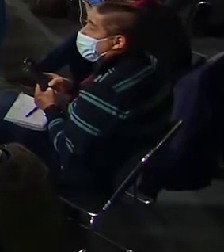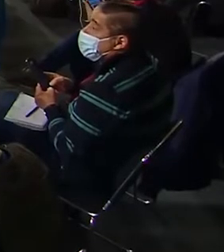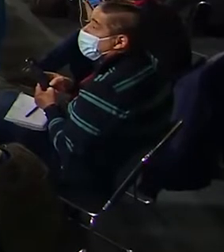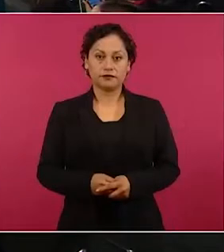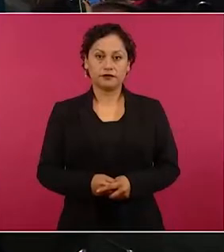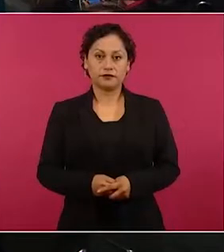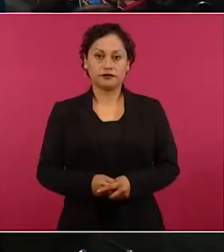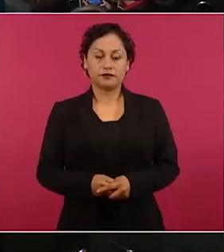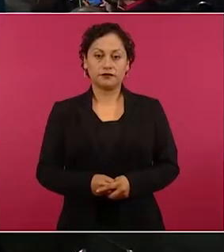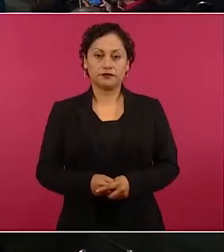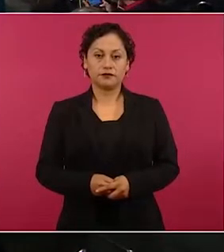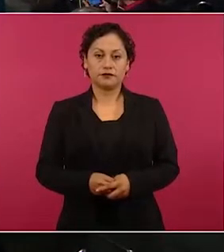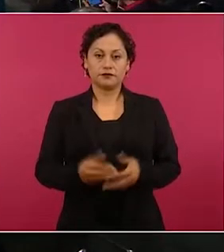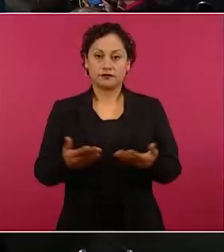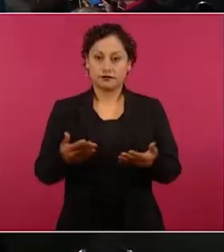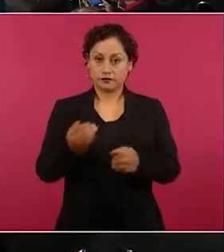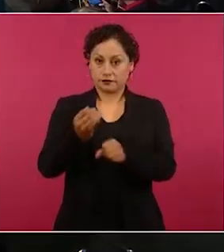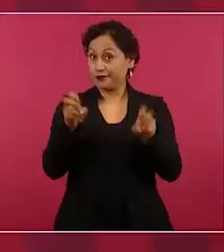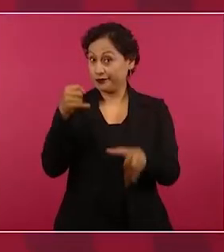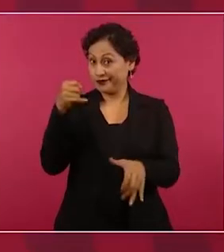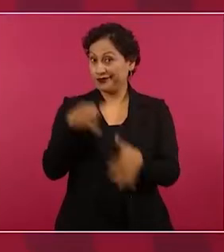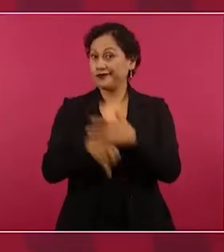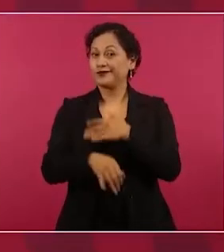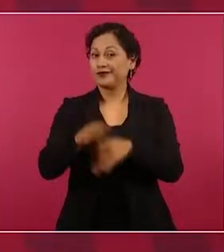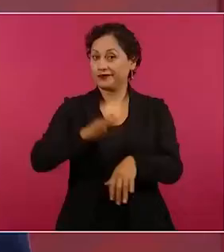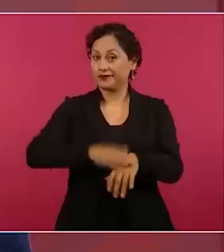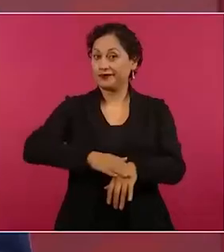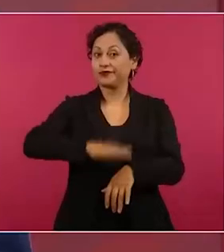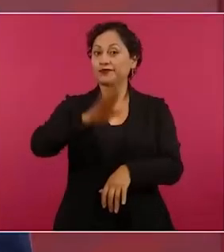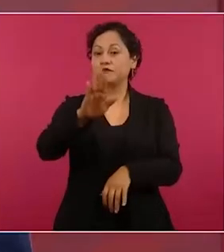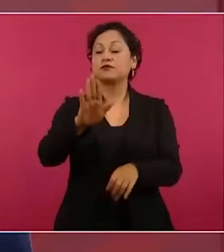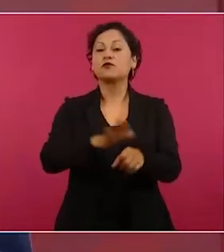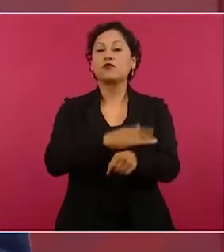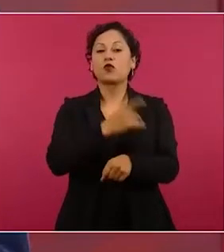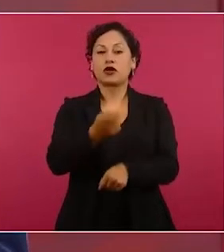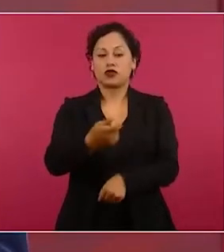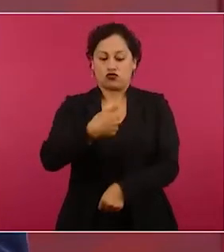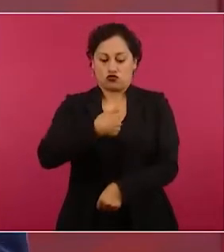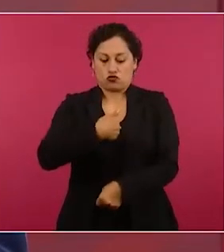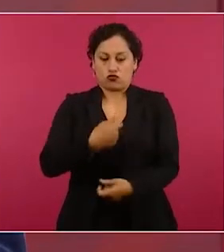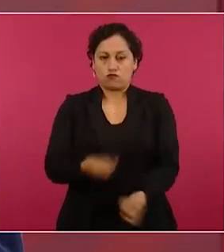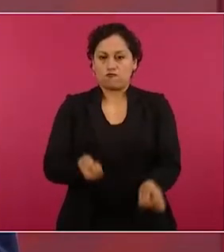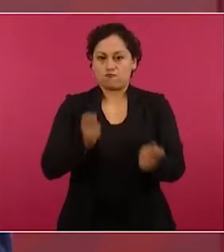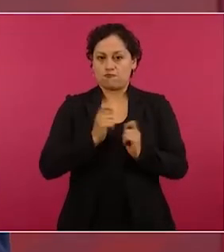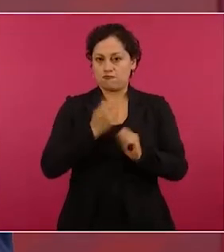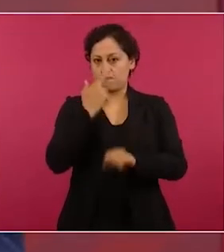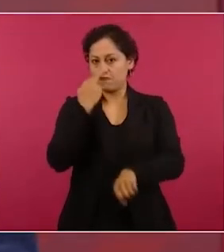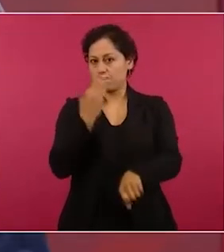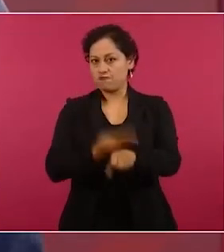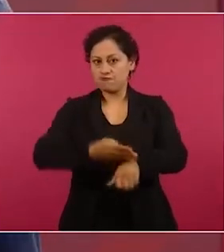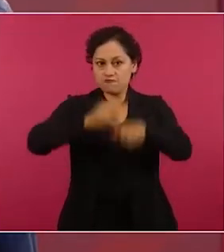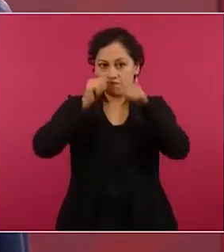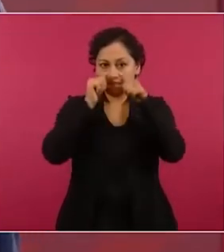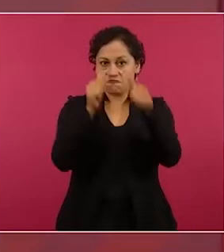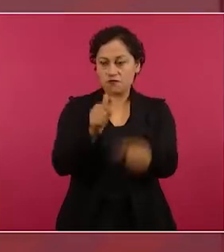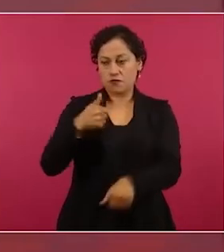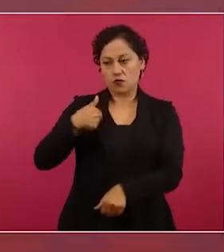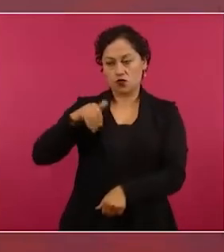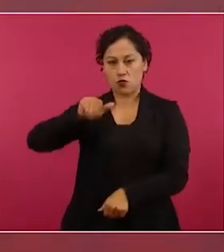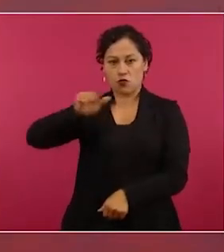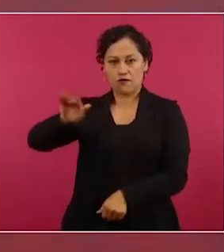Y no hay impunidad. Lo estoy atendiendo de manera personal y le pedí a la fiscalía